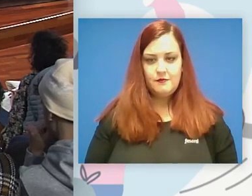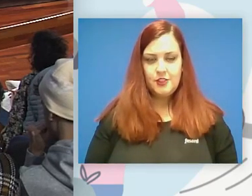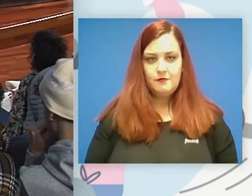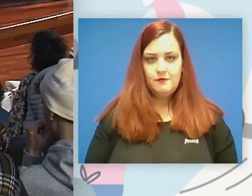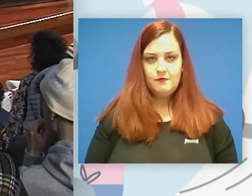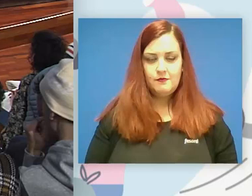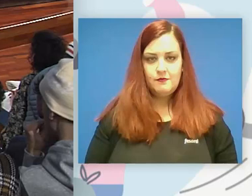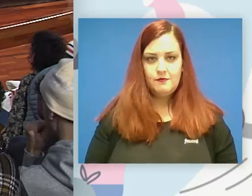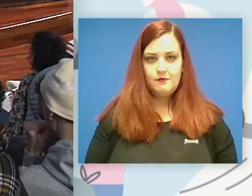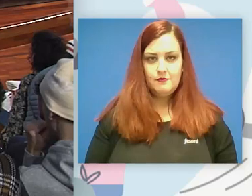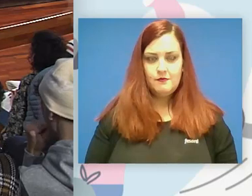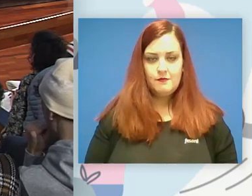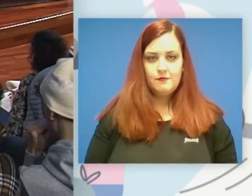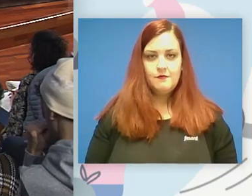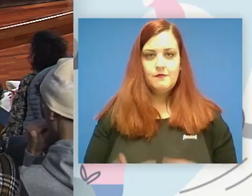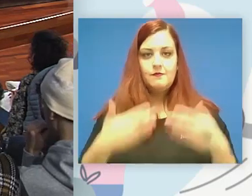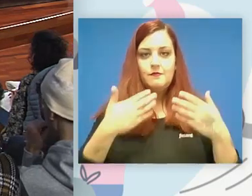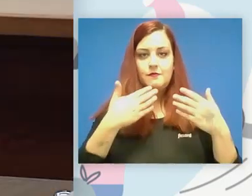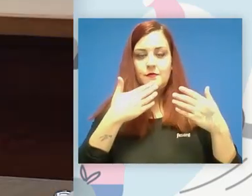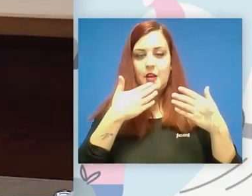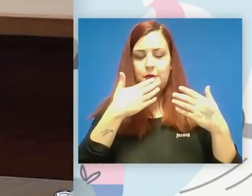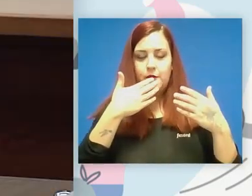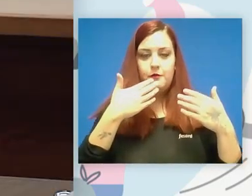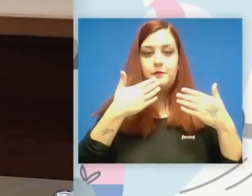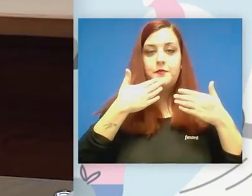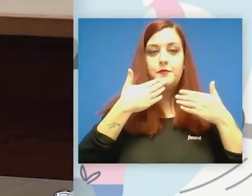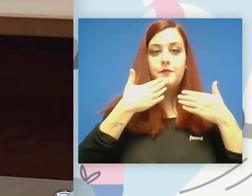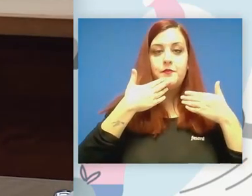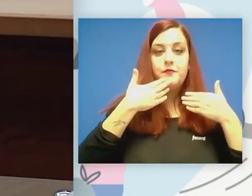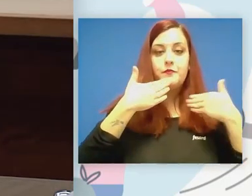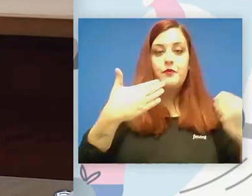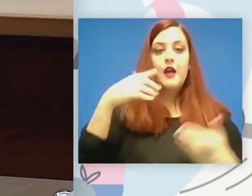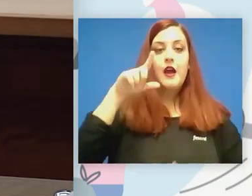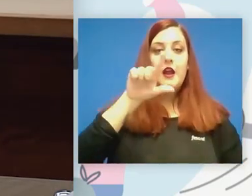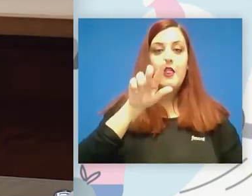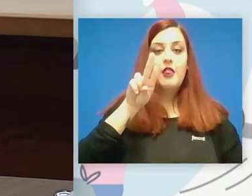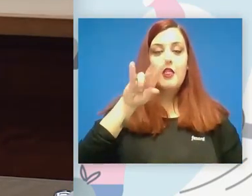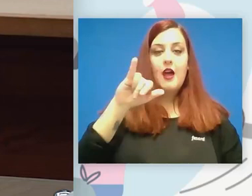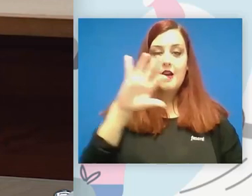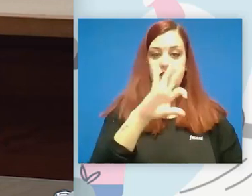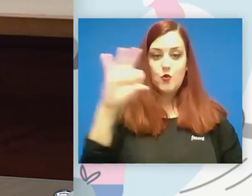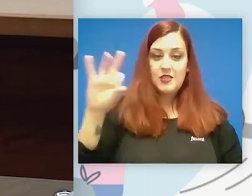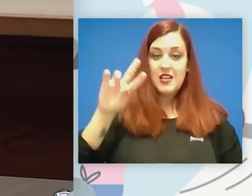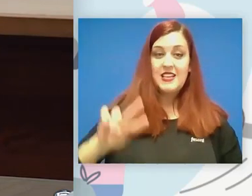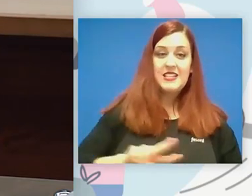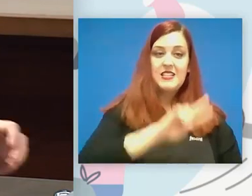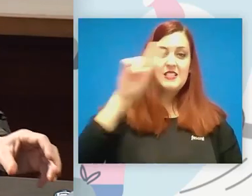Gracias, Luis, por tu presentación. Damos paso a la segunda de las presentaciones.